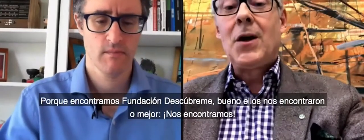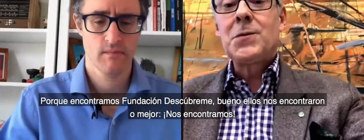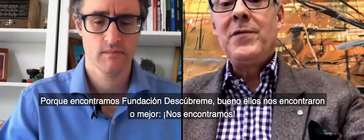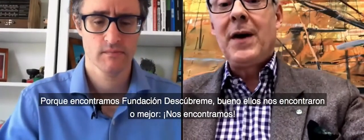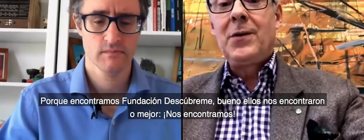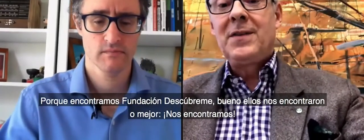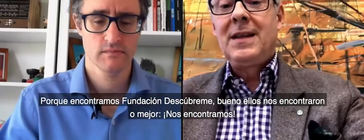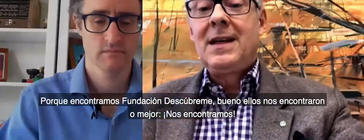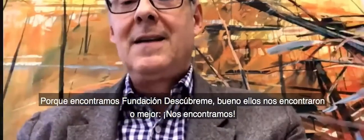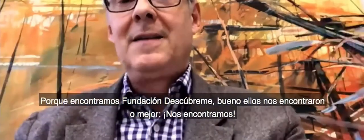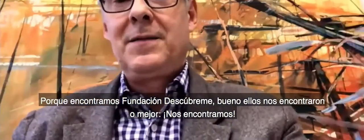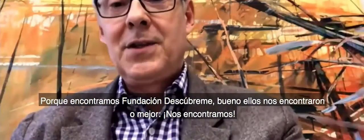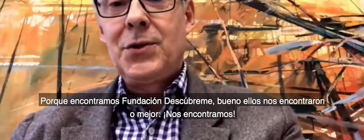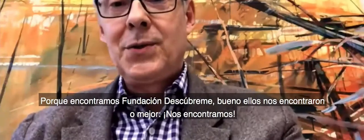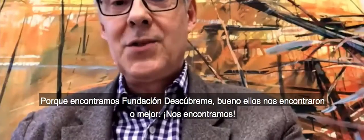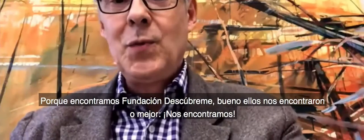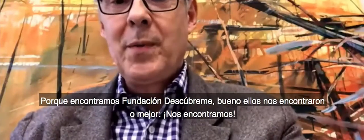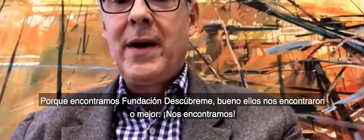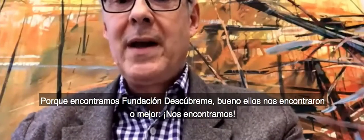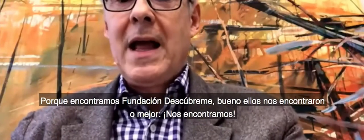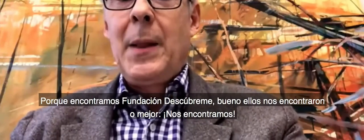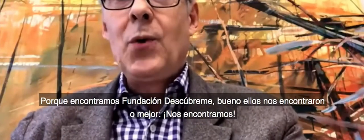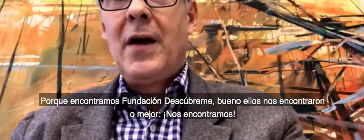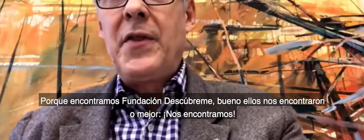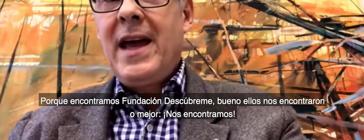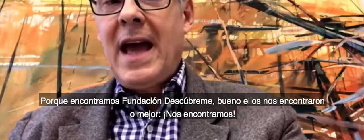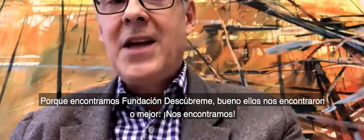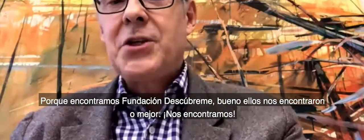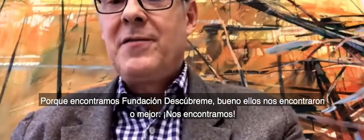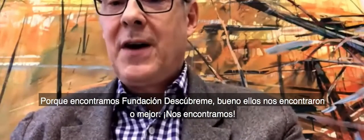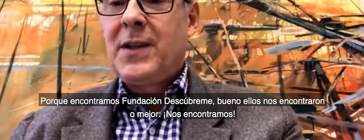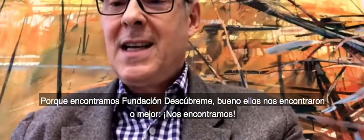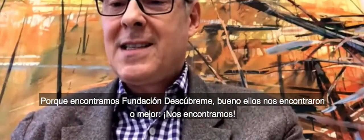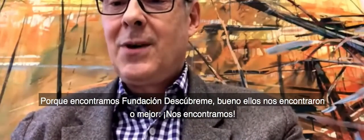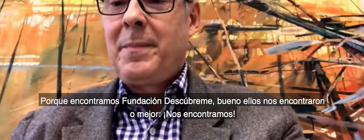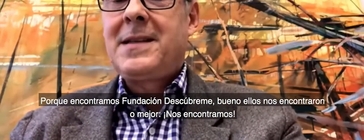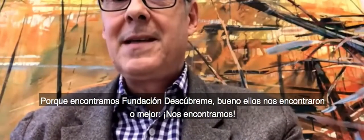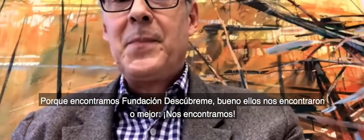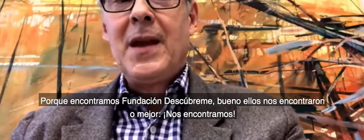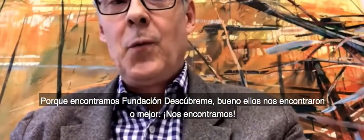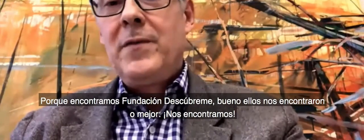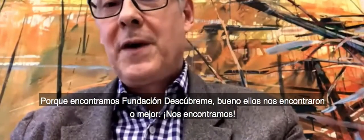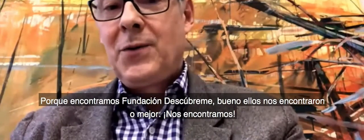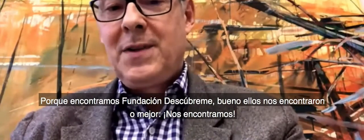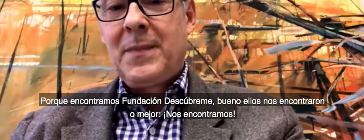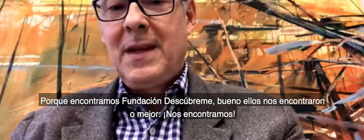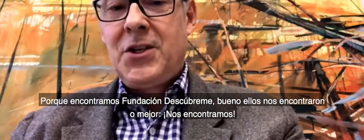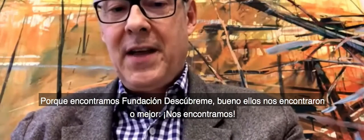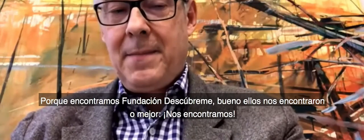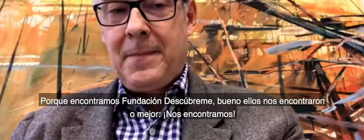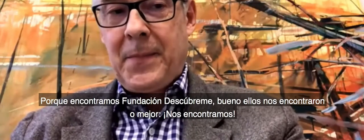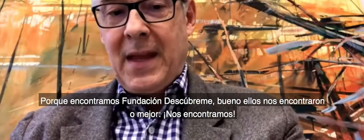Because we found Fundación Descúbreme, no, they actually found us or better, we found